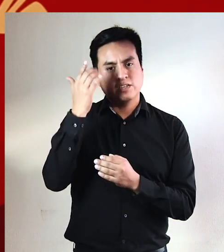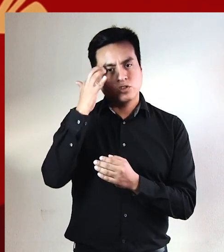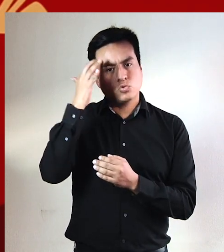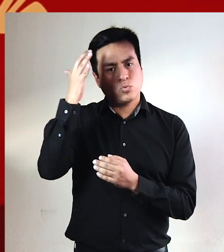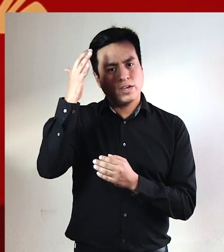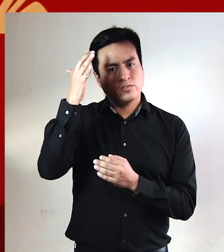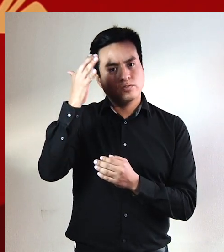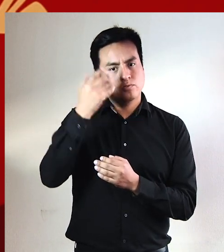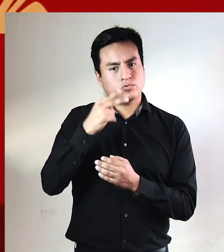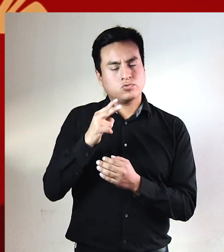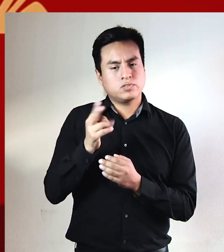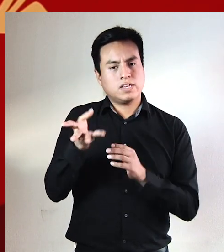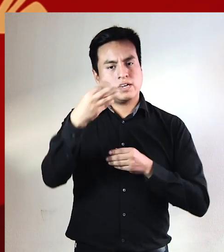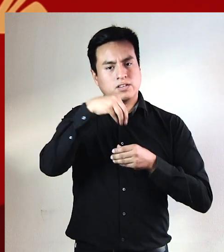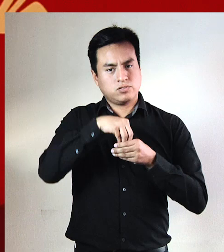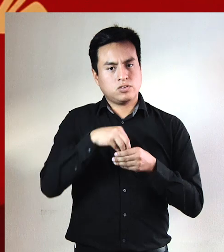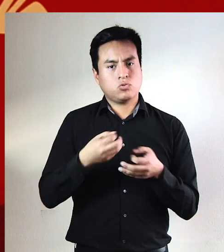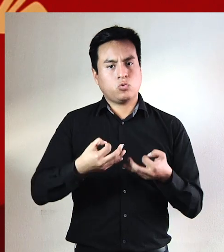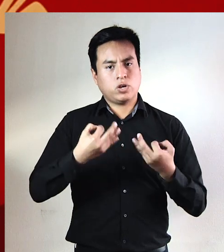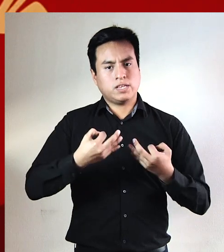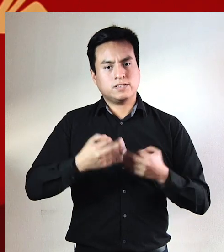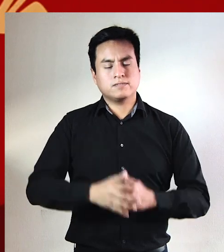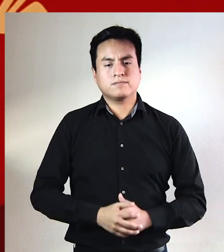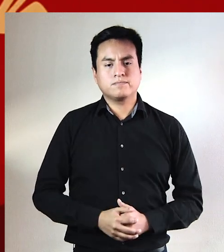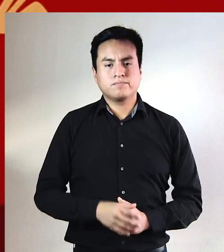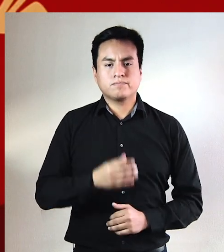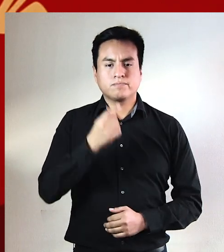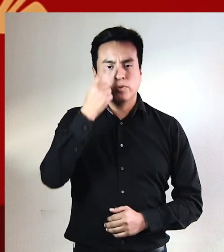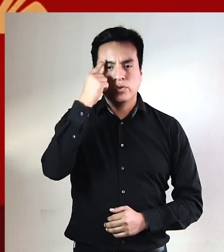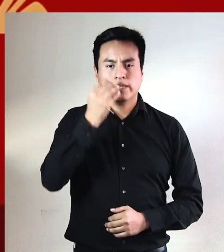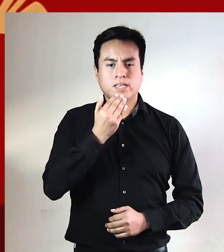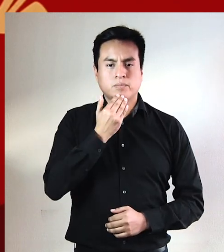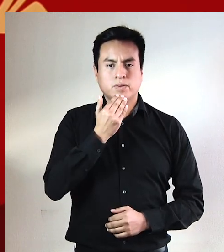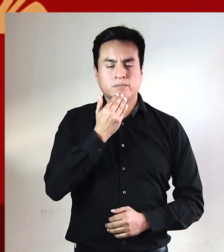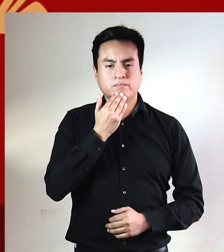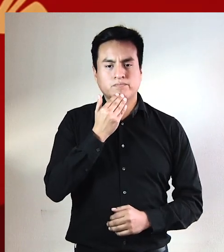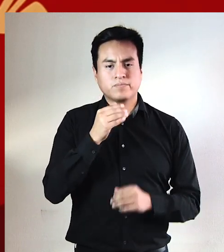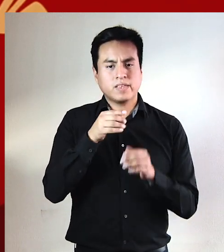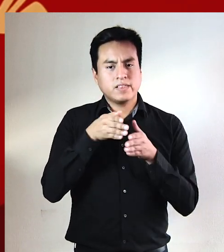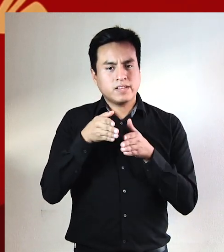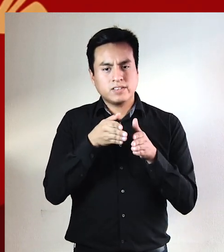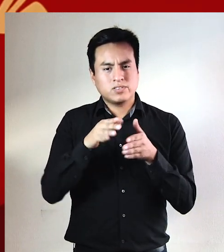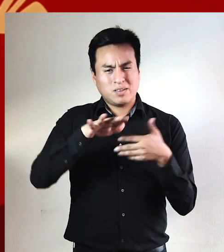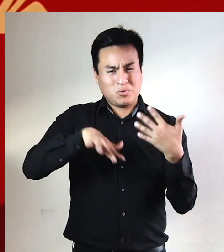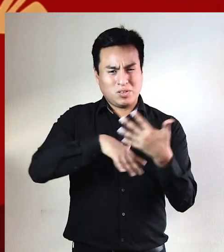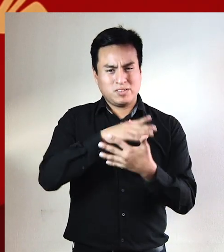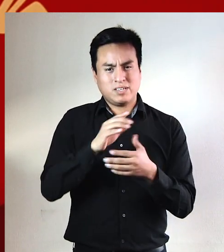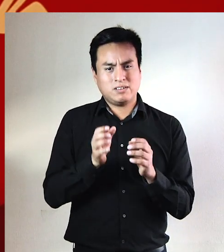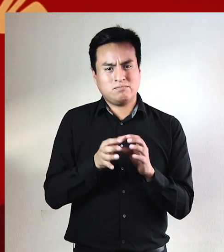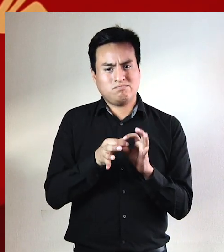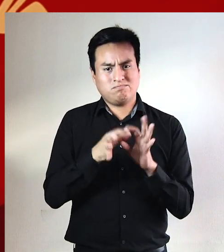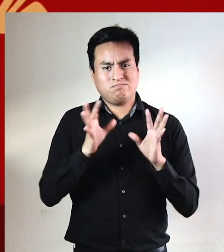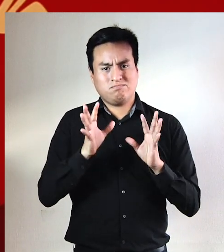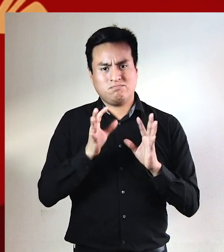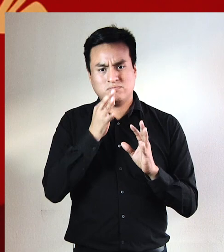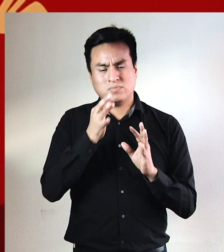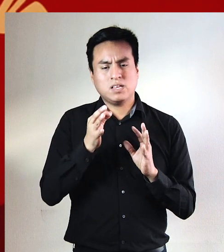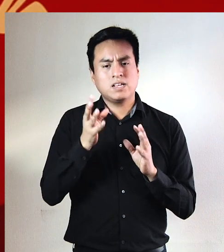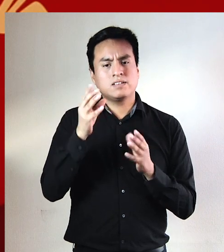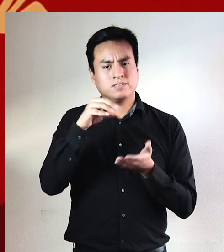grandes sueños y de sus encarnaciones concretas, pero también con las trazas de una violencia extrema